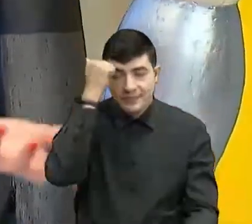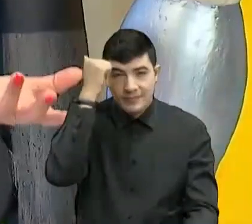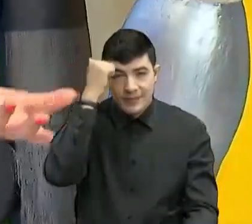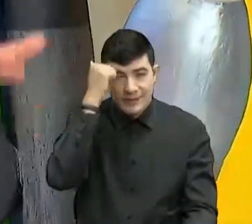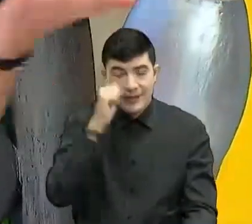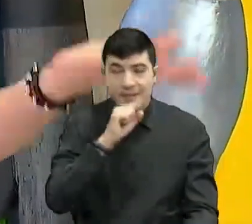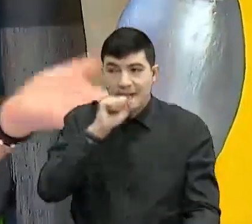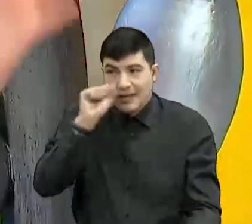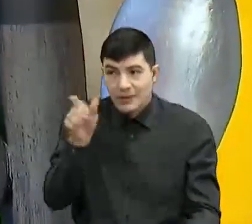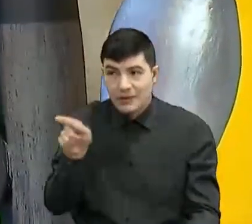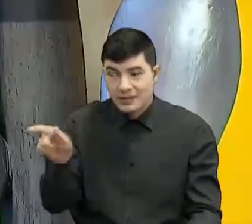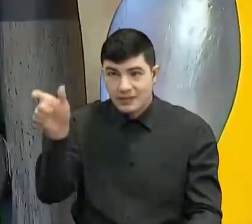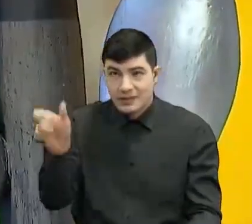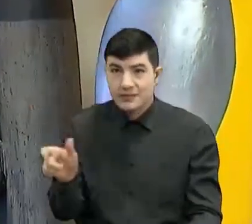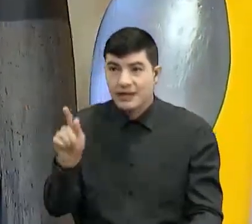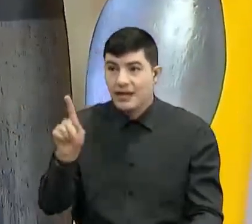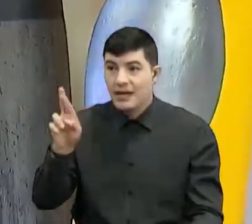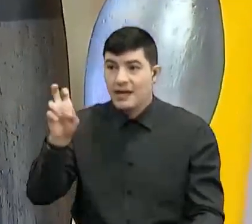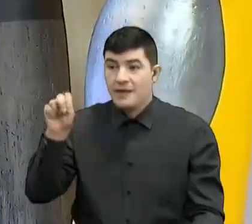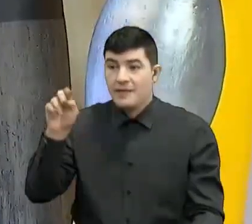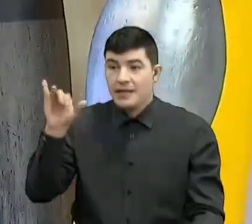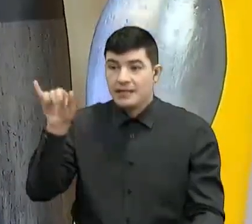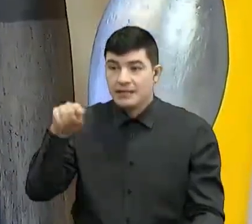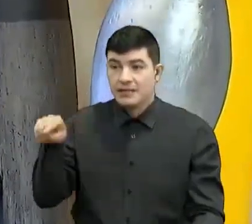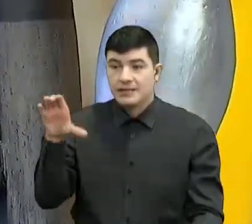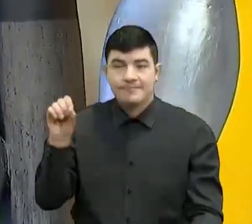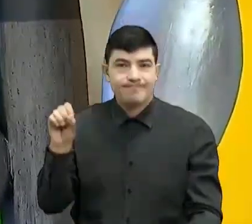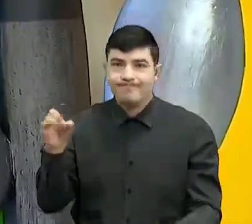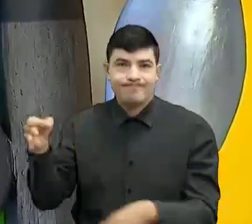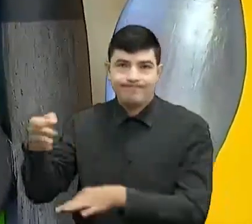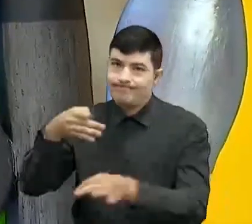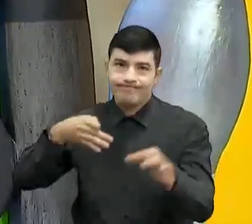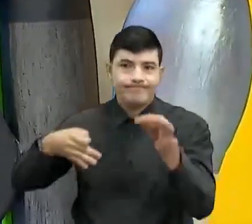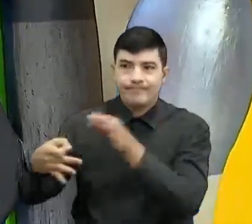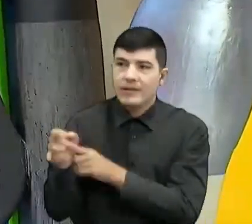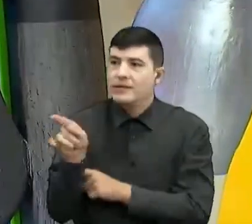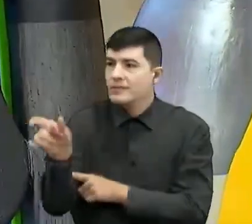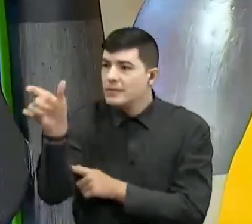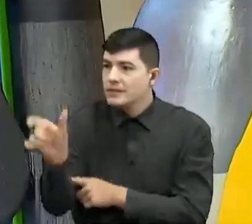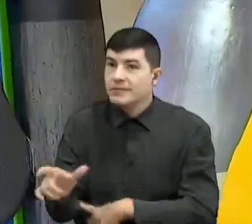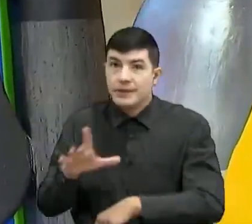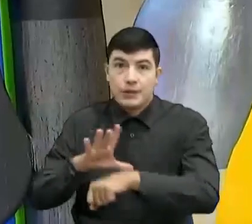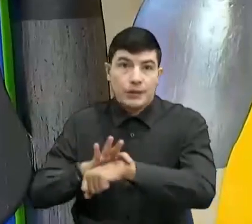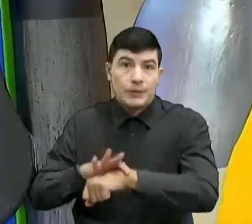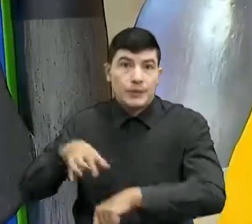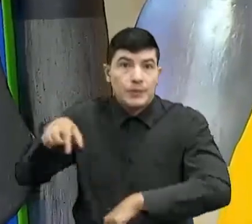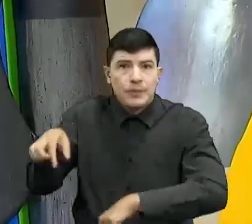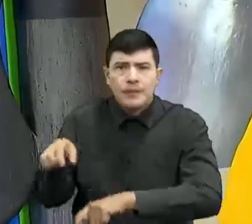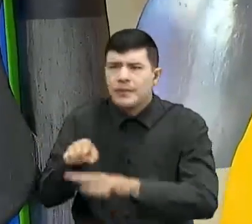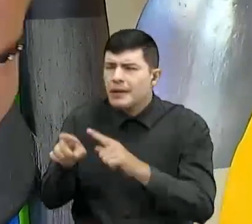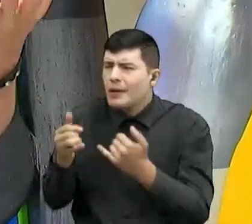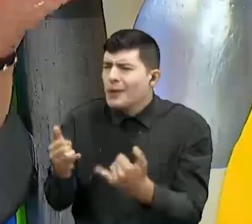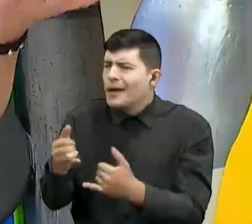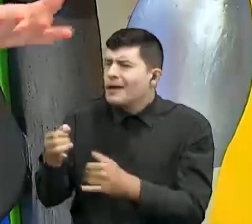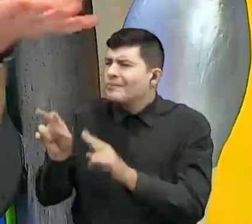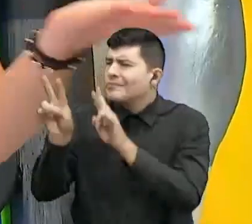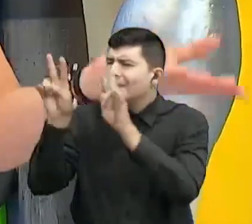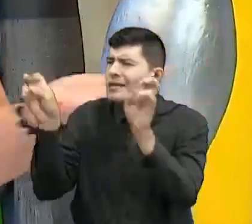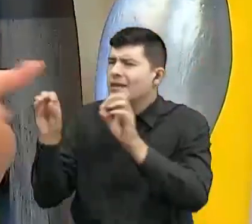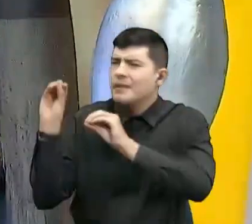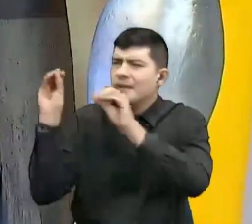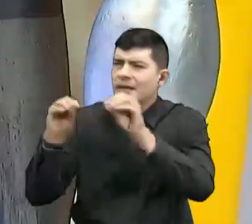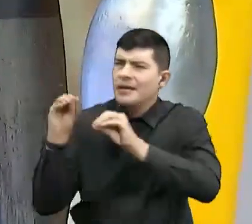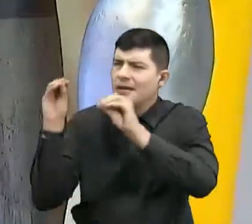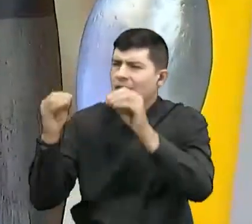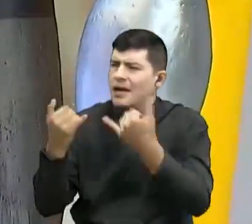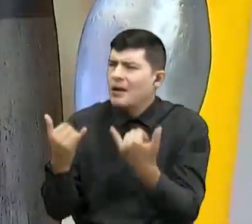porque hoy efectivamente este hombre no vino, pero nos lo mandó a usted. Así es. ¿Y cuál va a ser entonces el tema que usted va a trabajar con los chicos